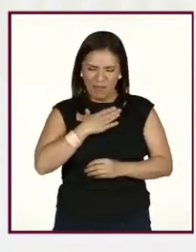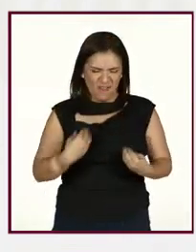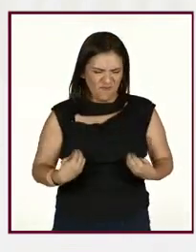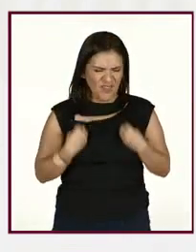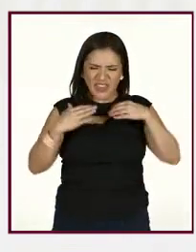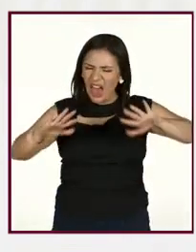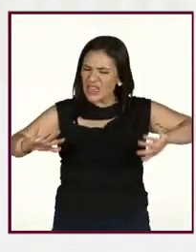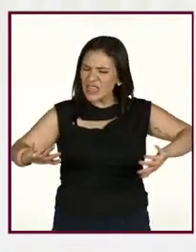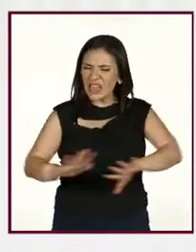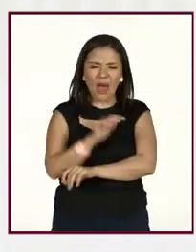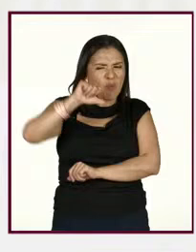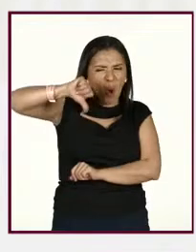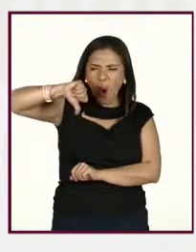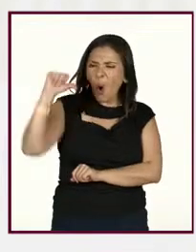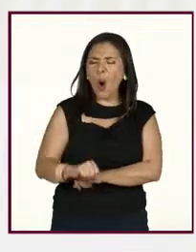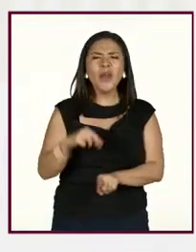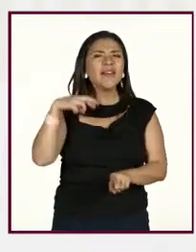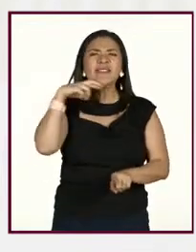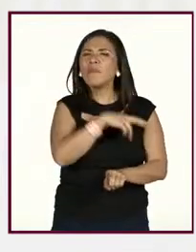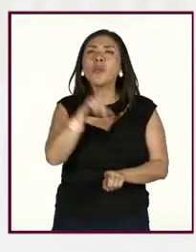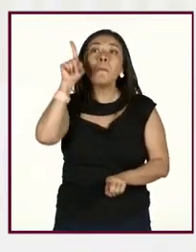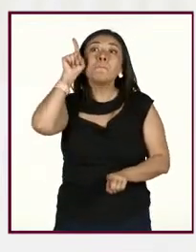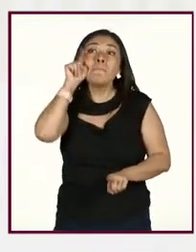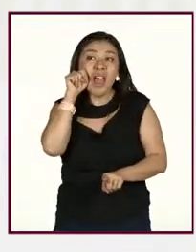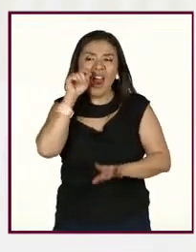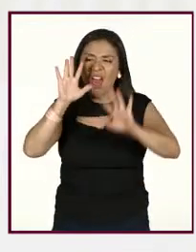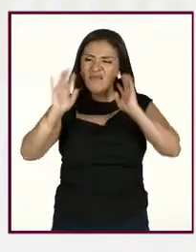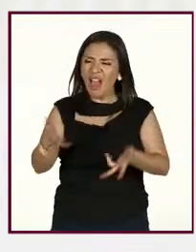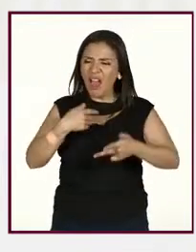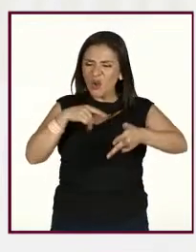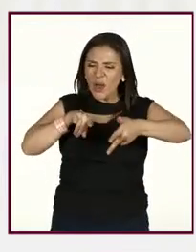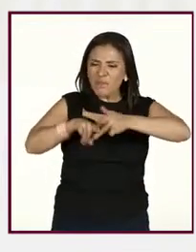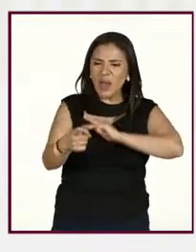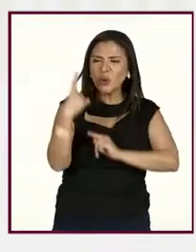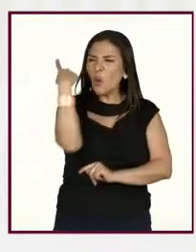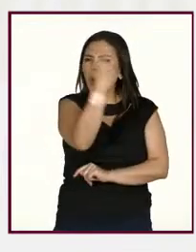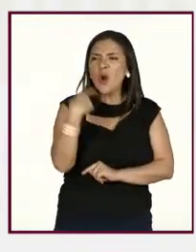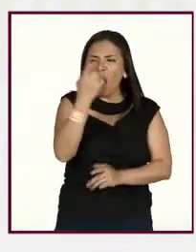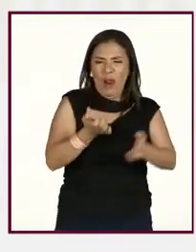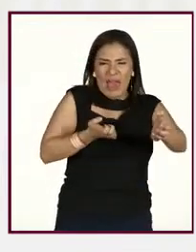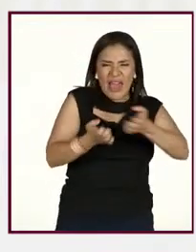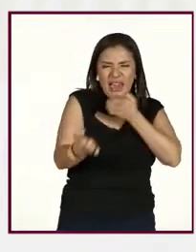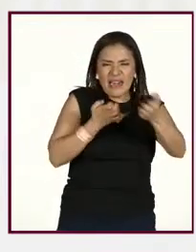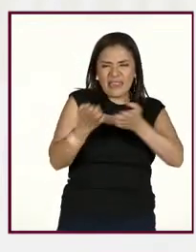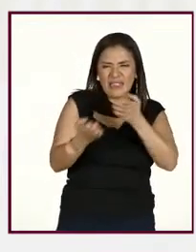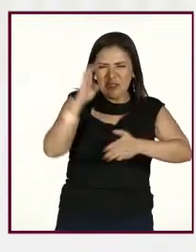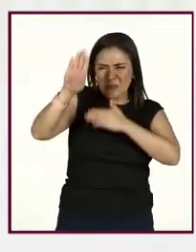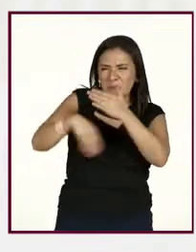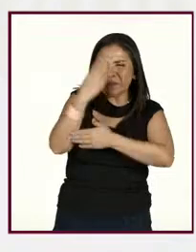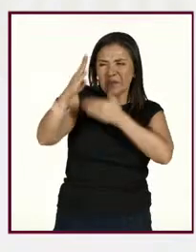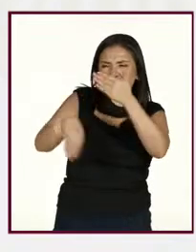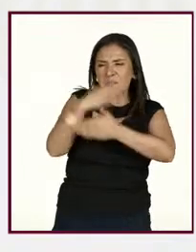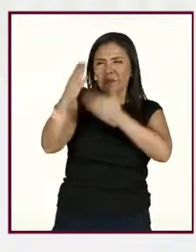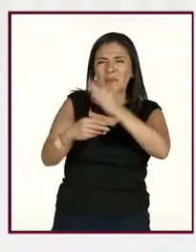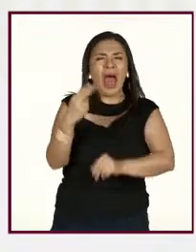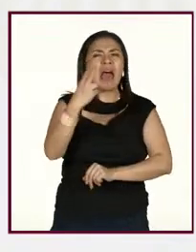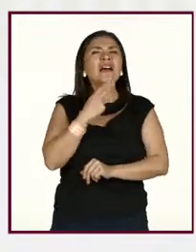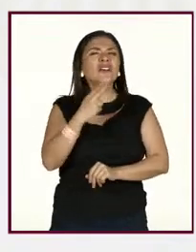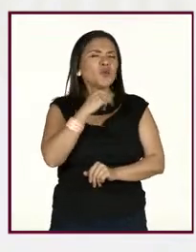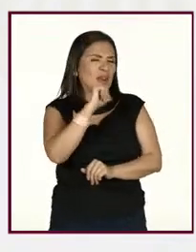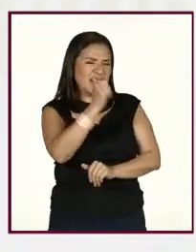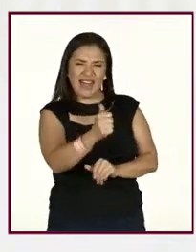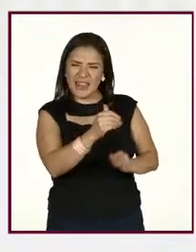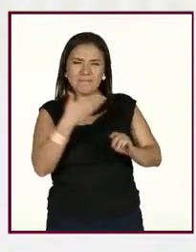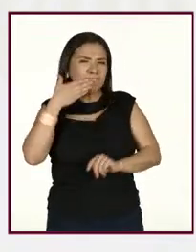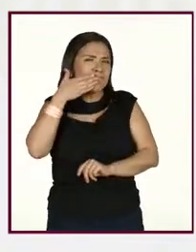día a otro así abrupto, ¿no? Mañana, a partir de mañana, pues una hora de ejercicio diario, quito todas las azúcares,